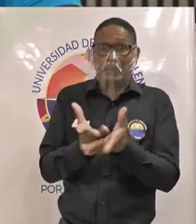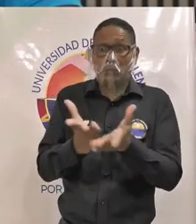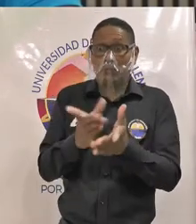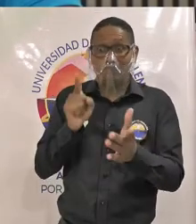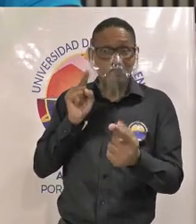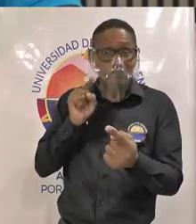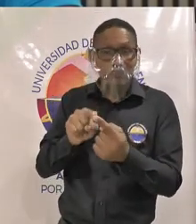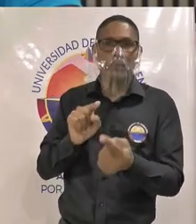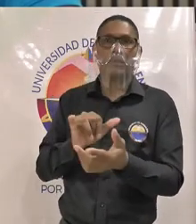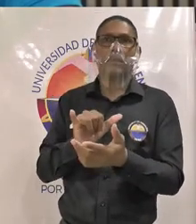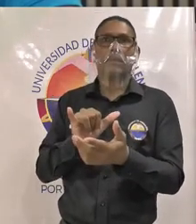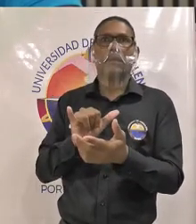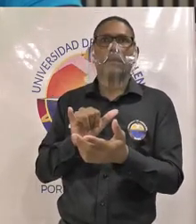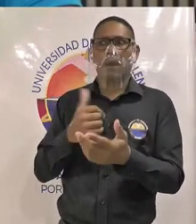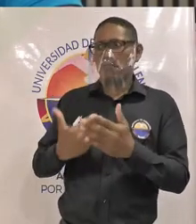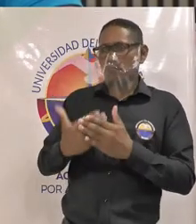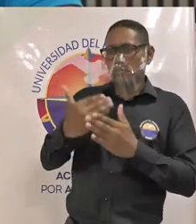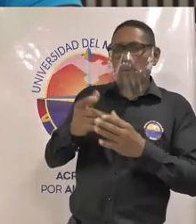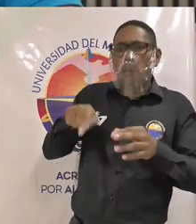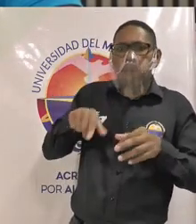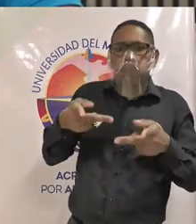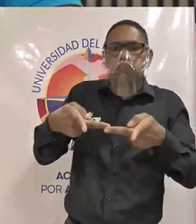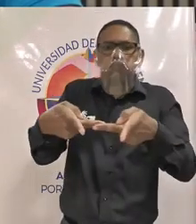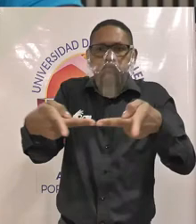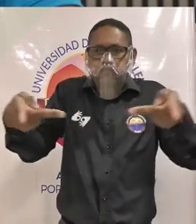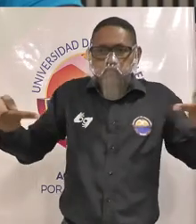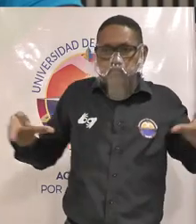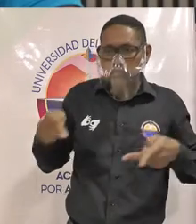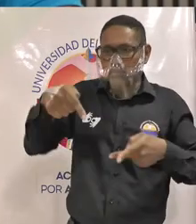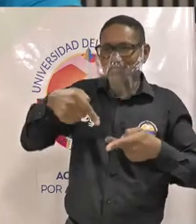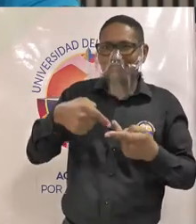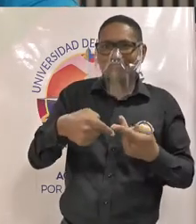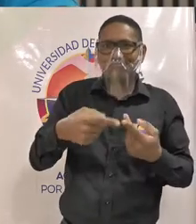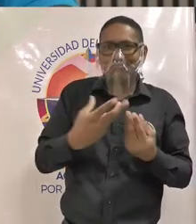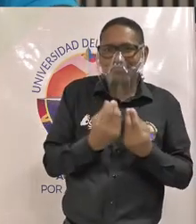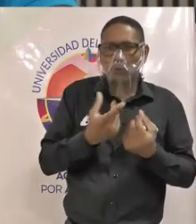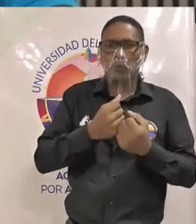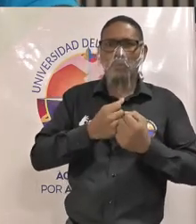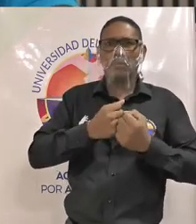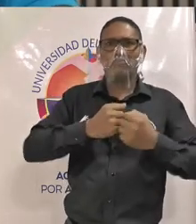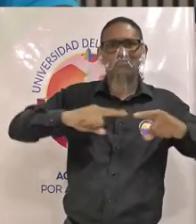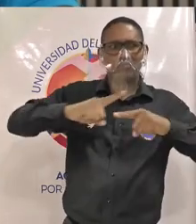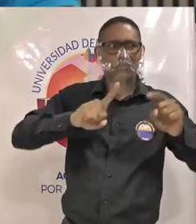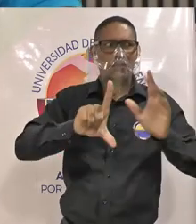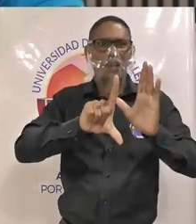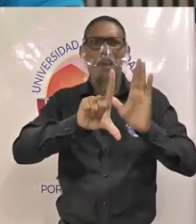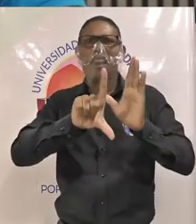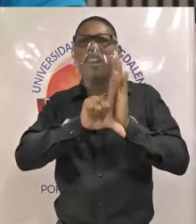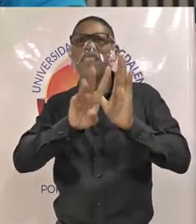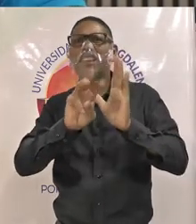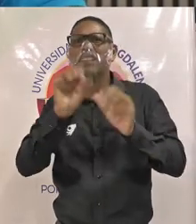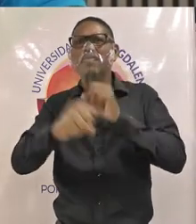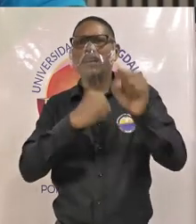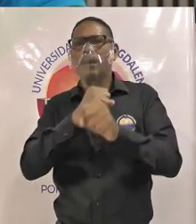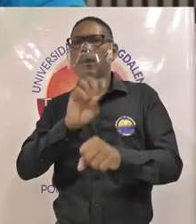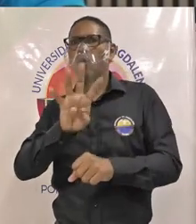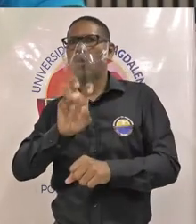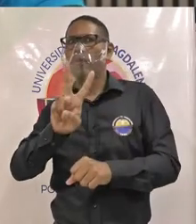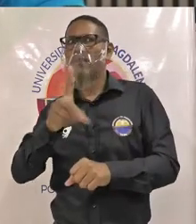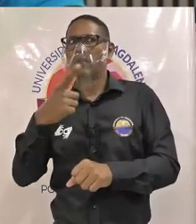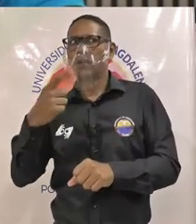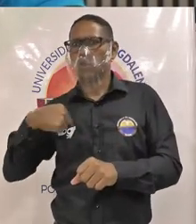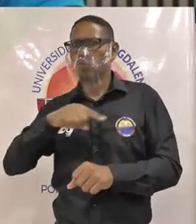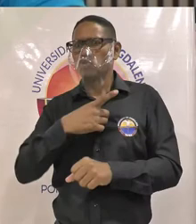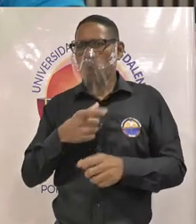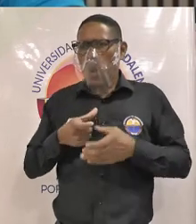principio ya que entramos a un espacio un órgano de dirección como lo define la ley 30 del 92 donde ya participamos